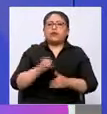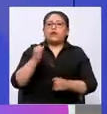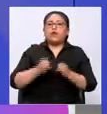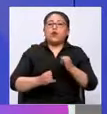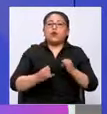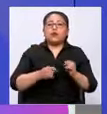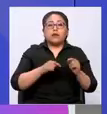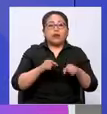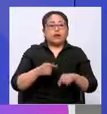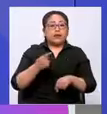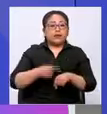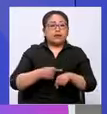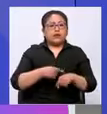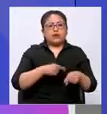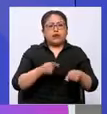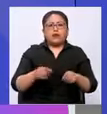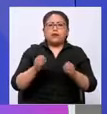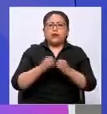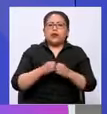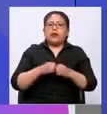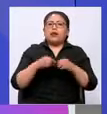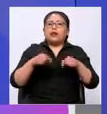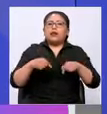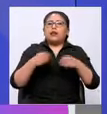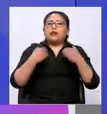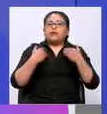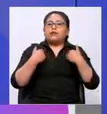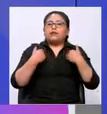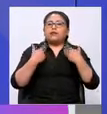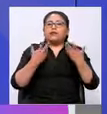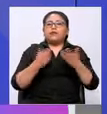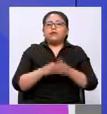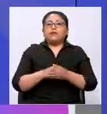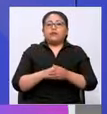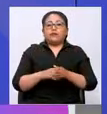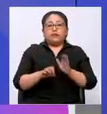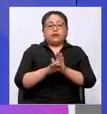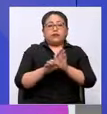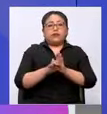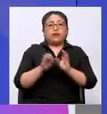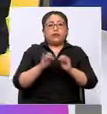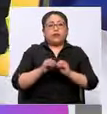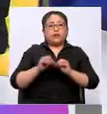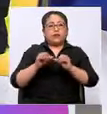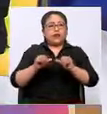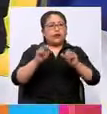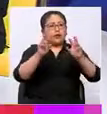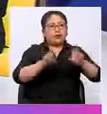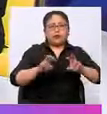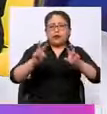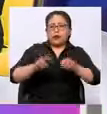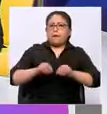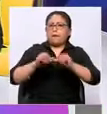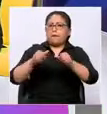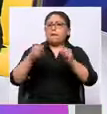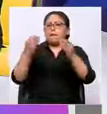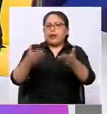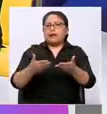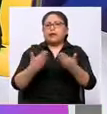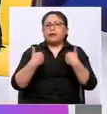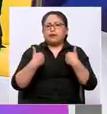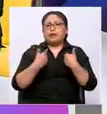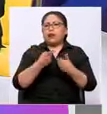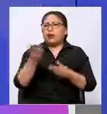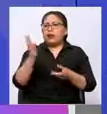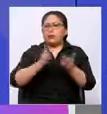última en cuanto a lo que venga relacionado a este caso, porque por supuesto se va a seguir investigando, como usted nos ha anunciado, porque hay mucha gente